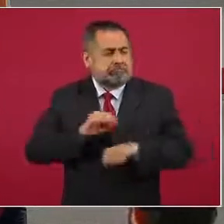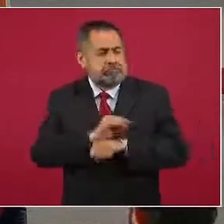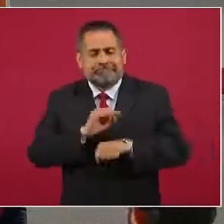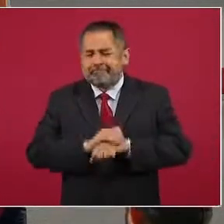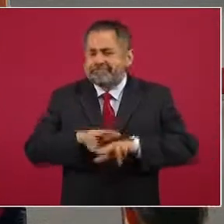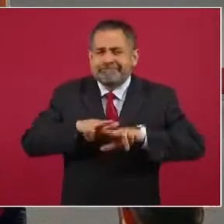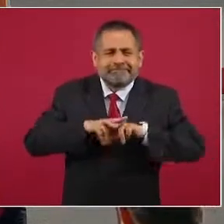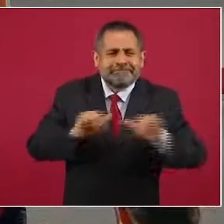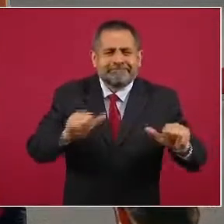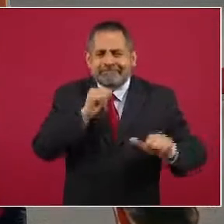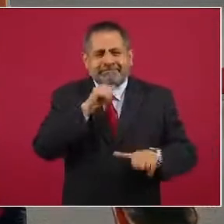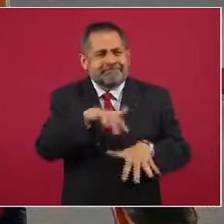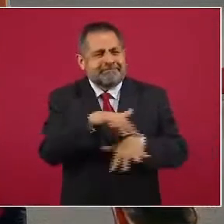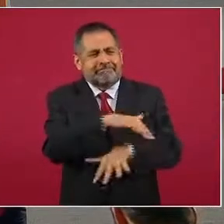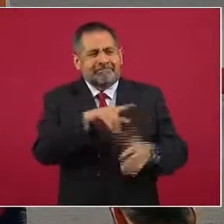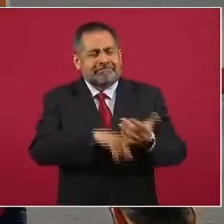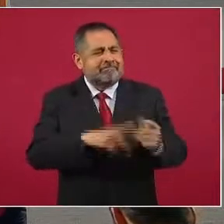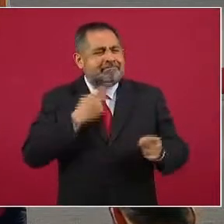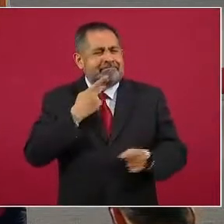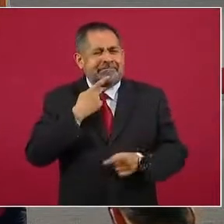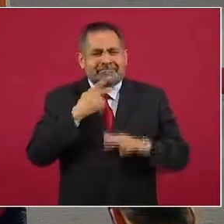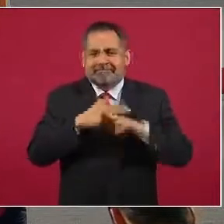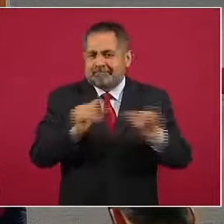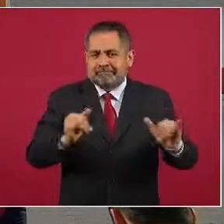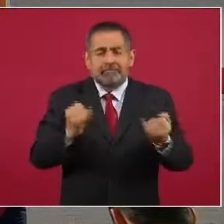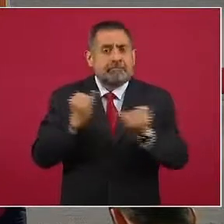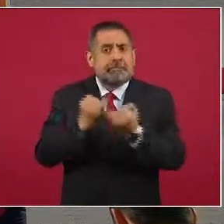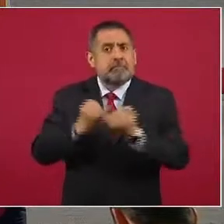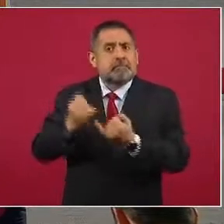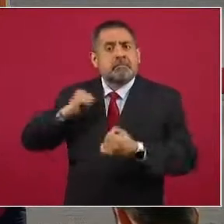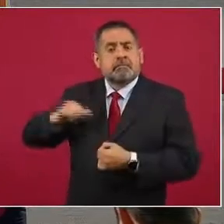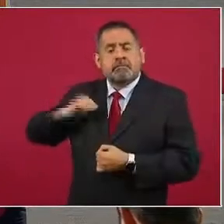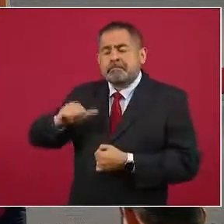de esas lacras de la política del antiguo régimen.